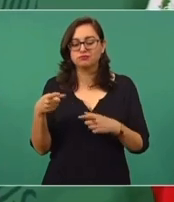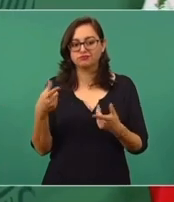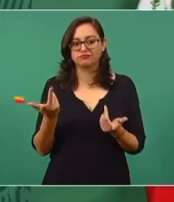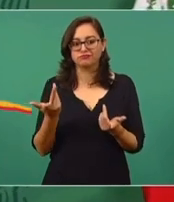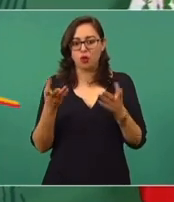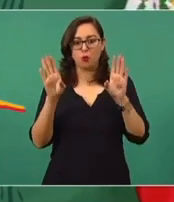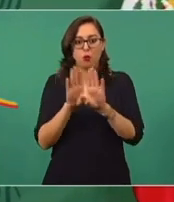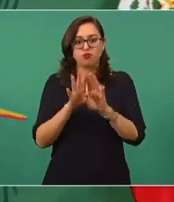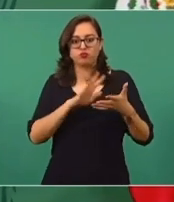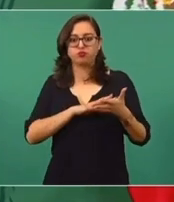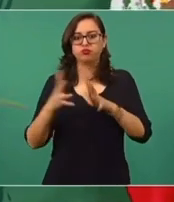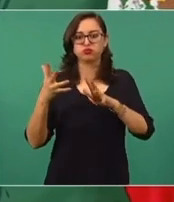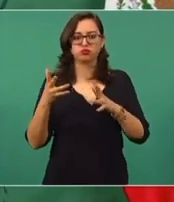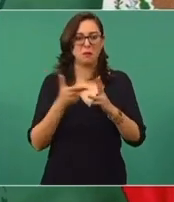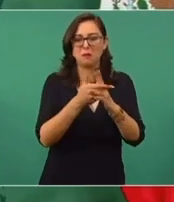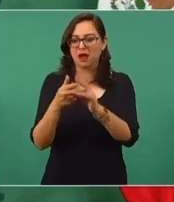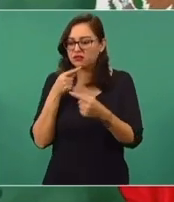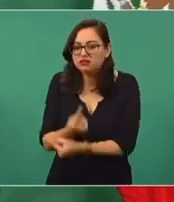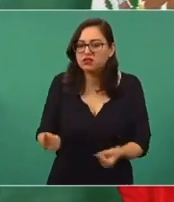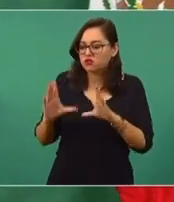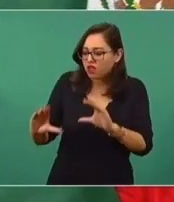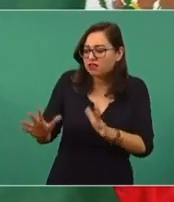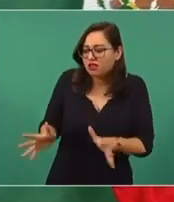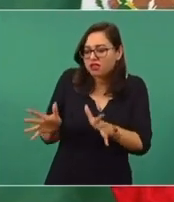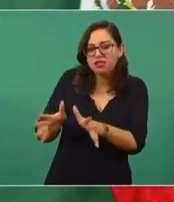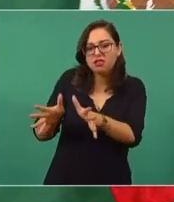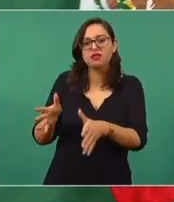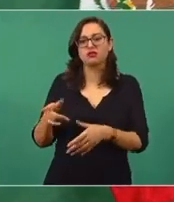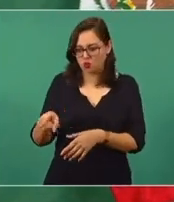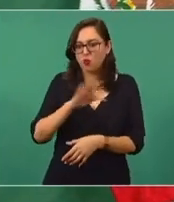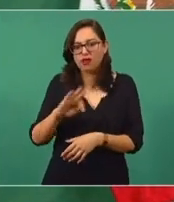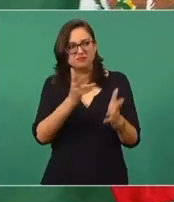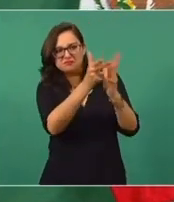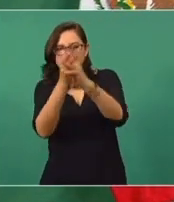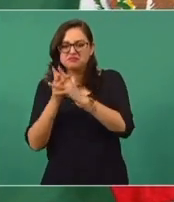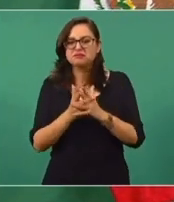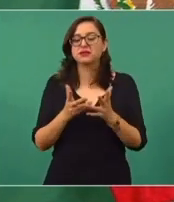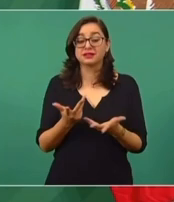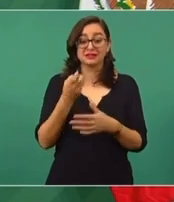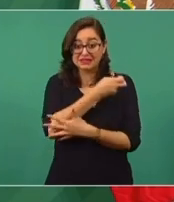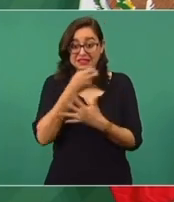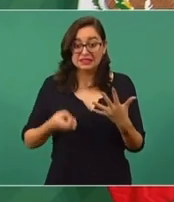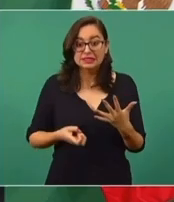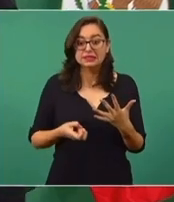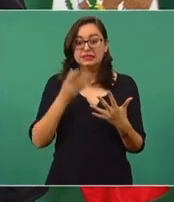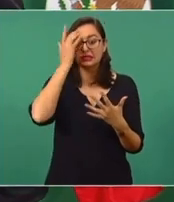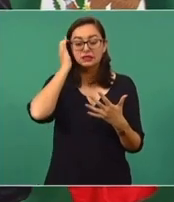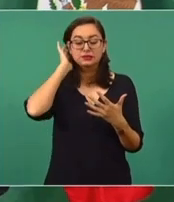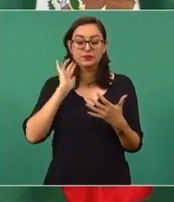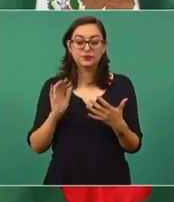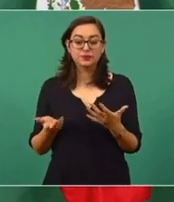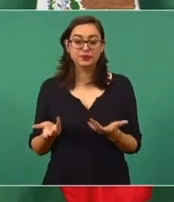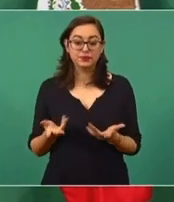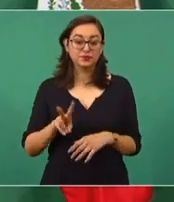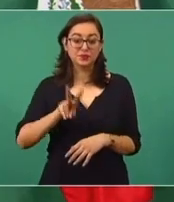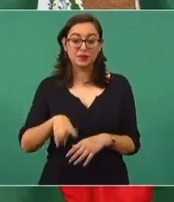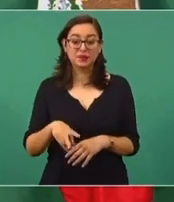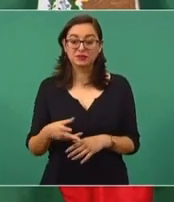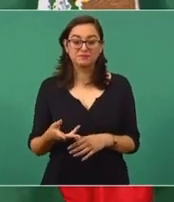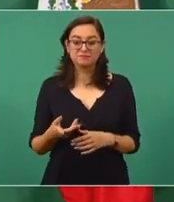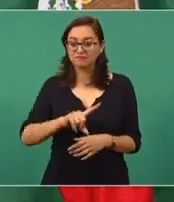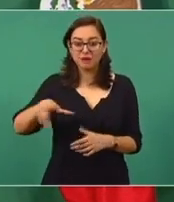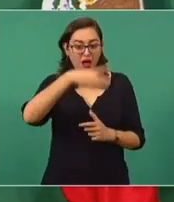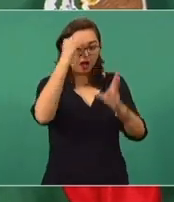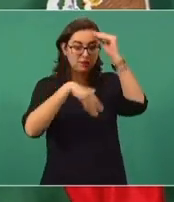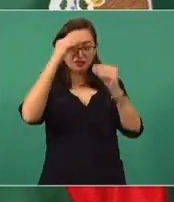prácticas violentas en los juegos desde los niños, adolescentes. Y todo eso se produce afuera,